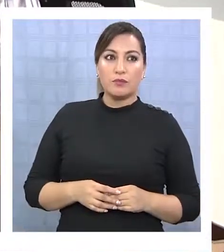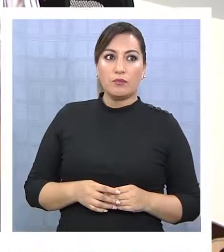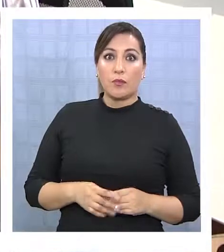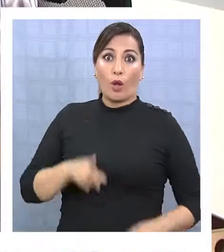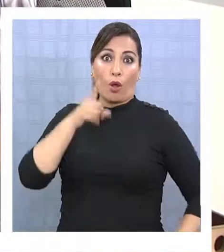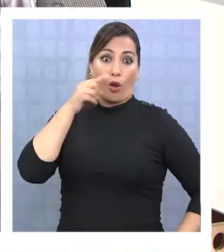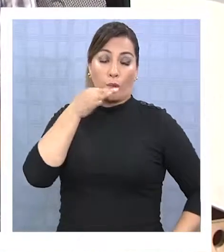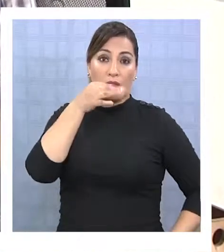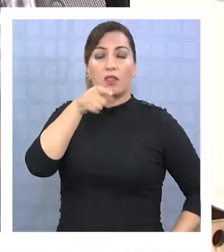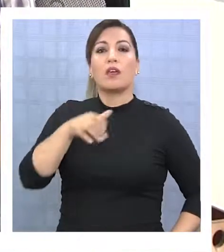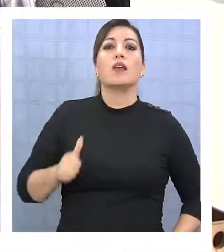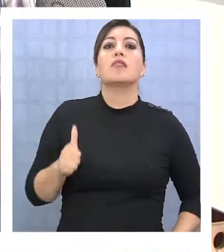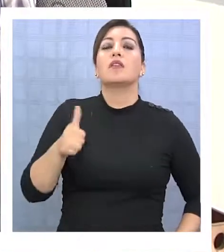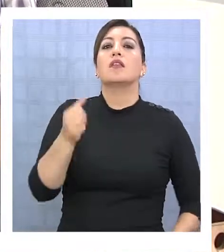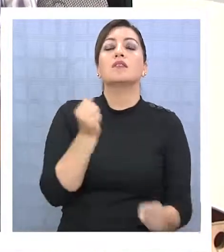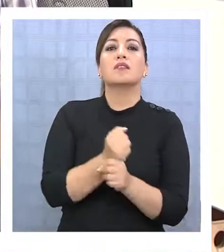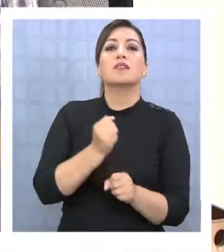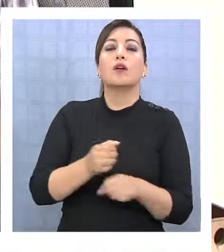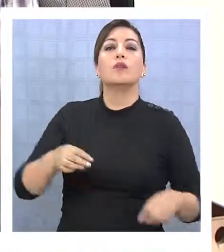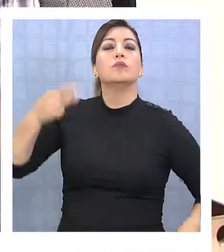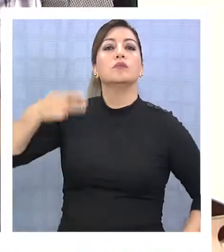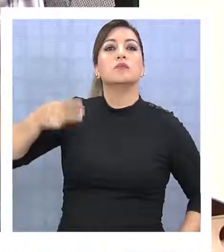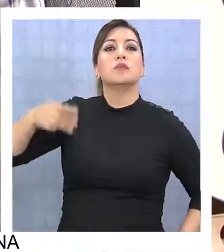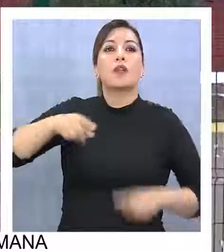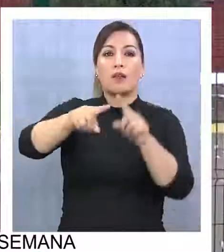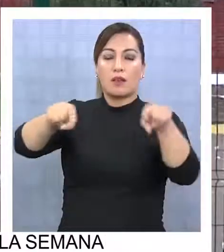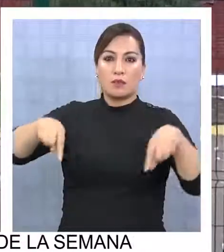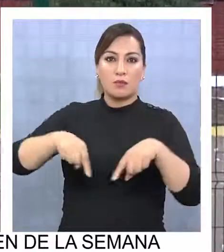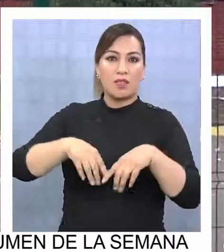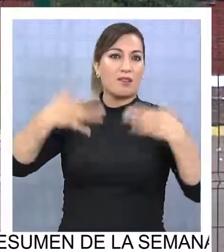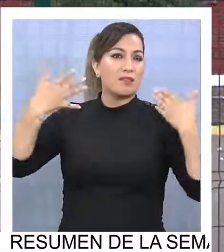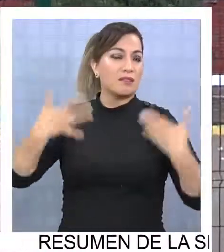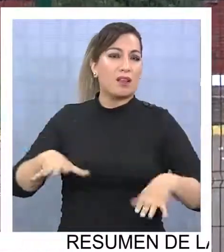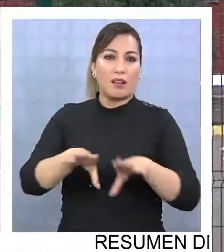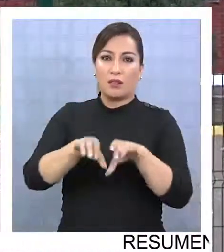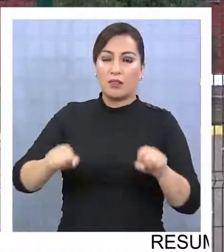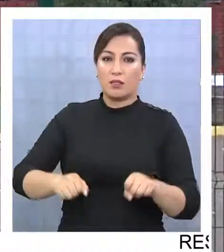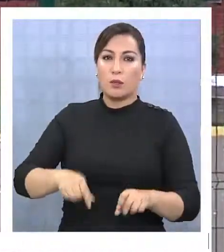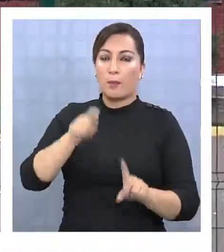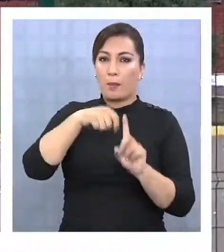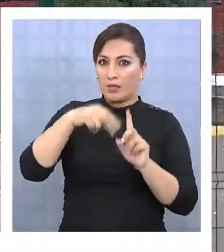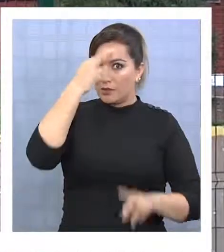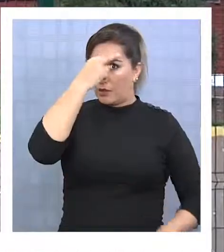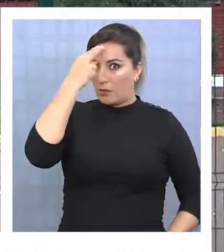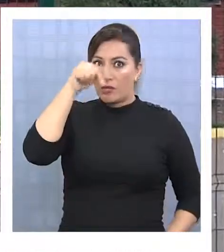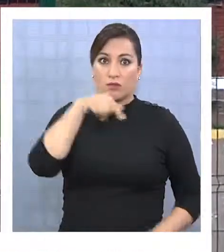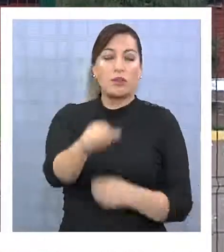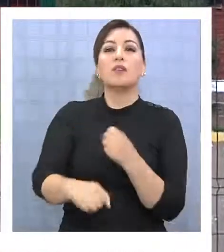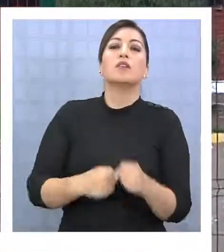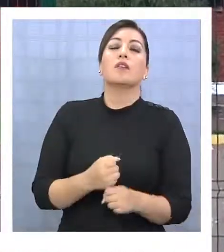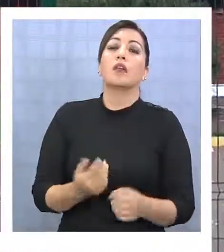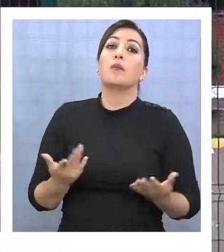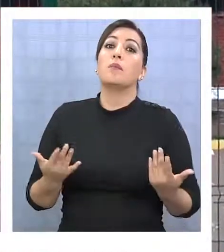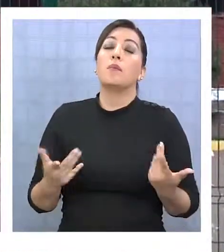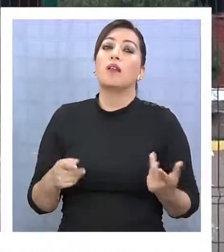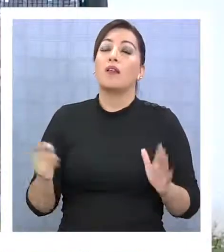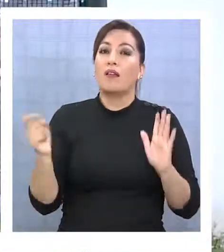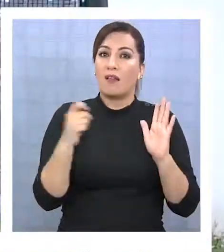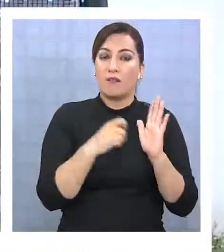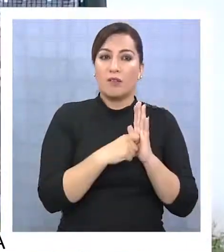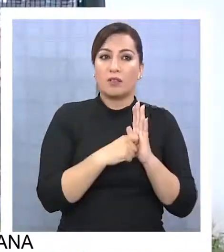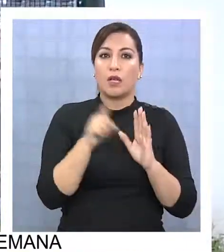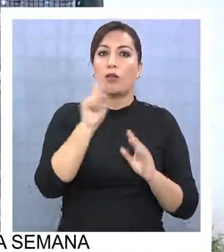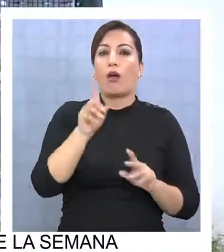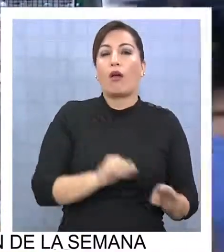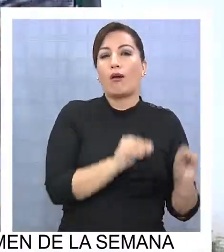Según lo expresado por el director de Obras Municipales, la piscina debería estar operativa en marzo de este año. Es de esperar que los plazos no